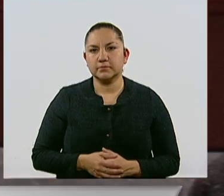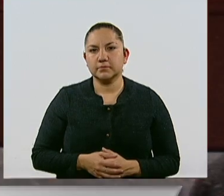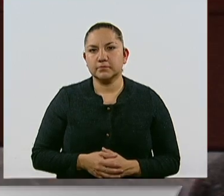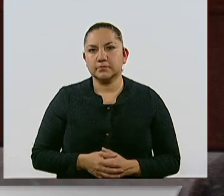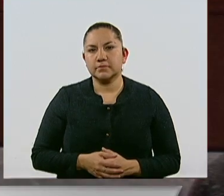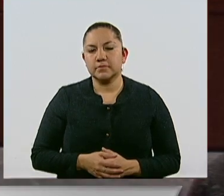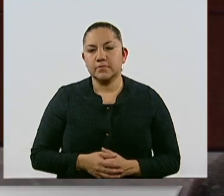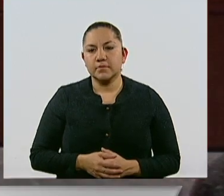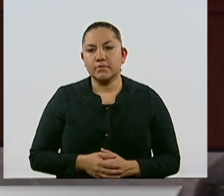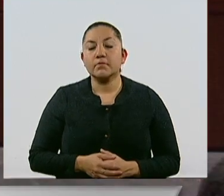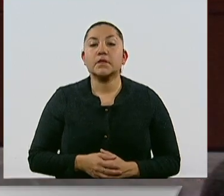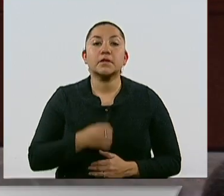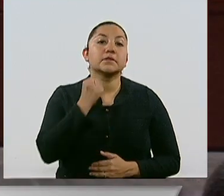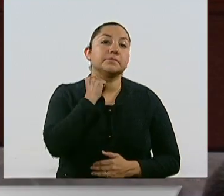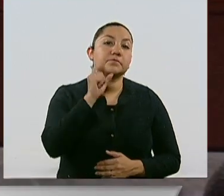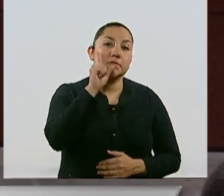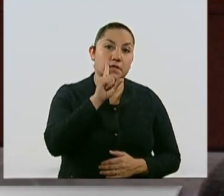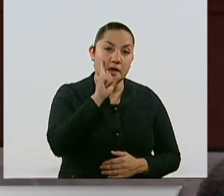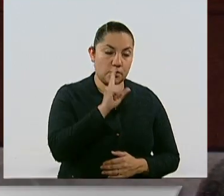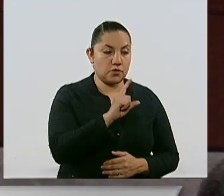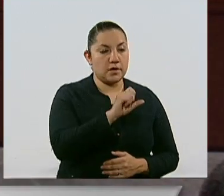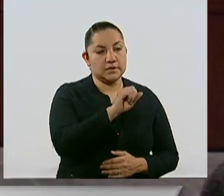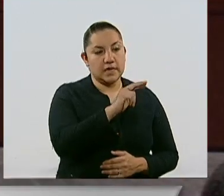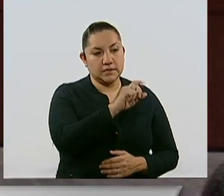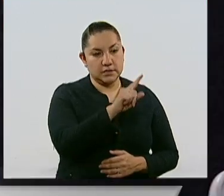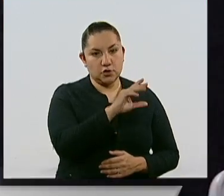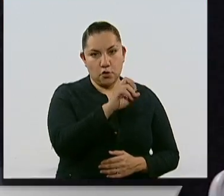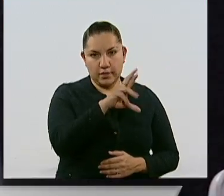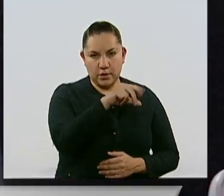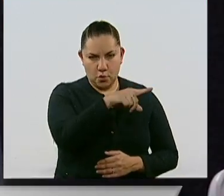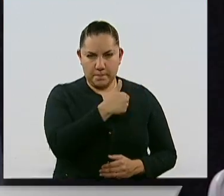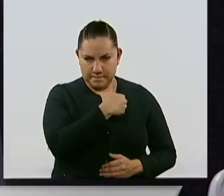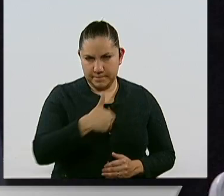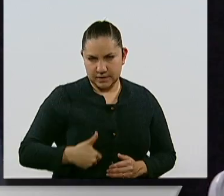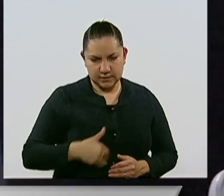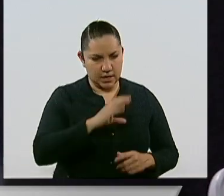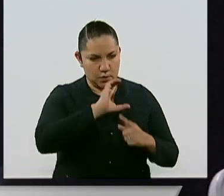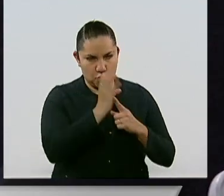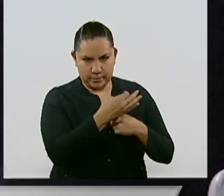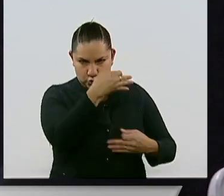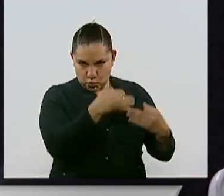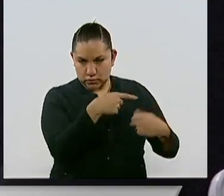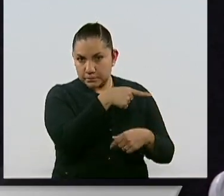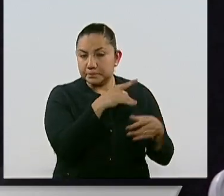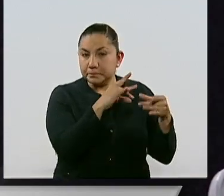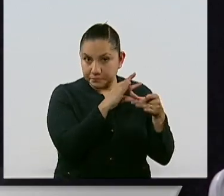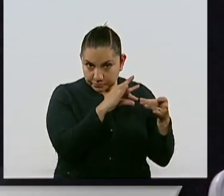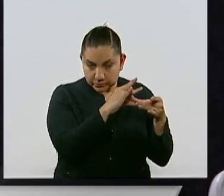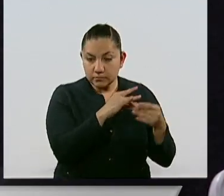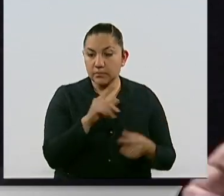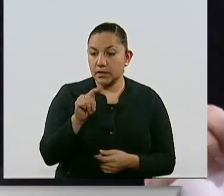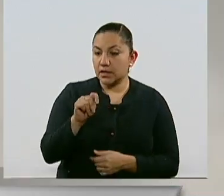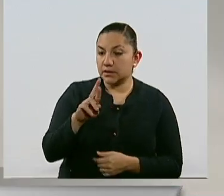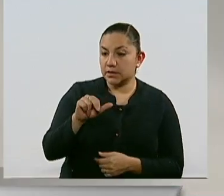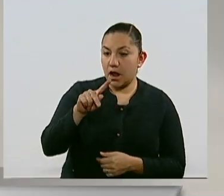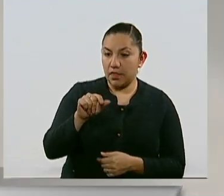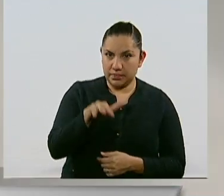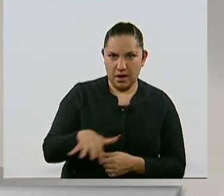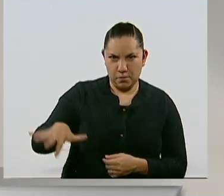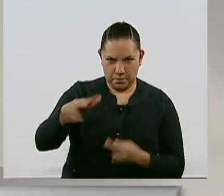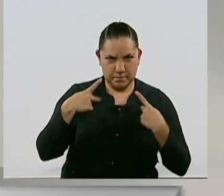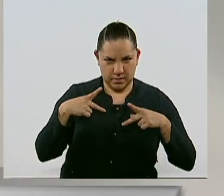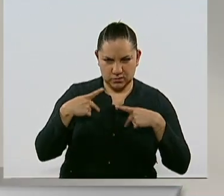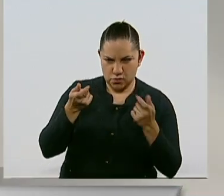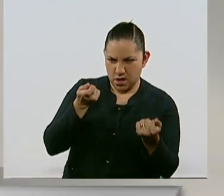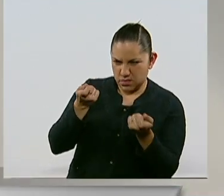La senadora Olga Sánchez Cordero, presidenta de la Comisión de Justicia, señaló que la trata de personas es un tema transnacional que